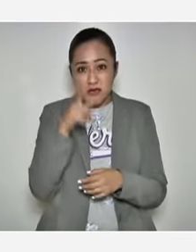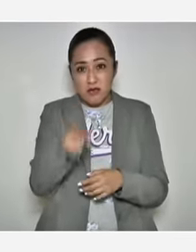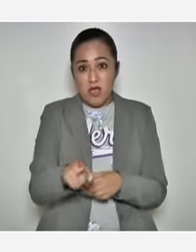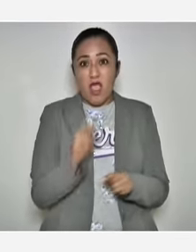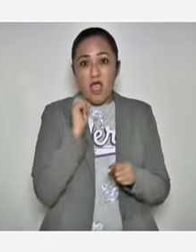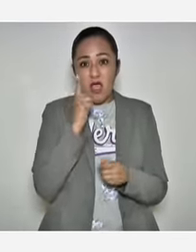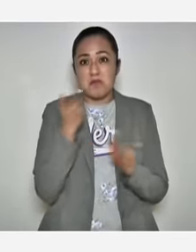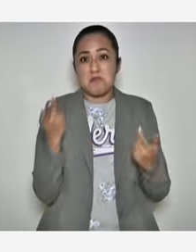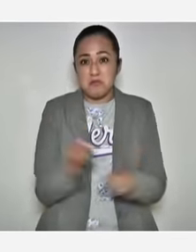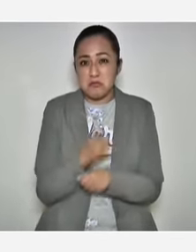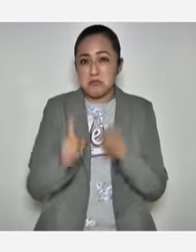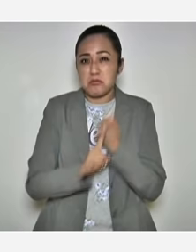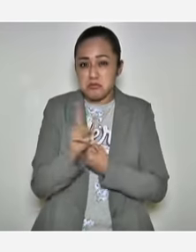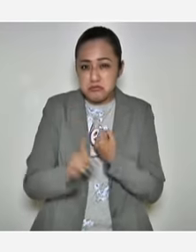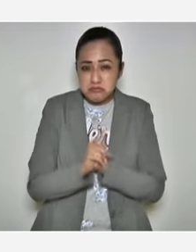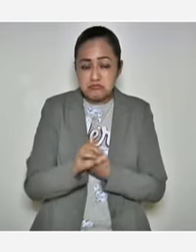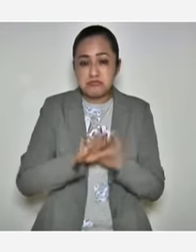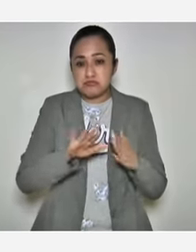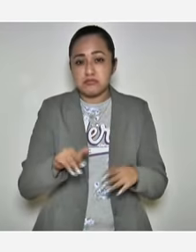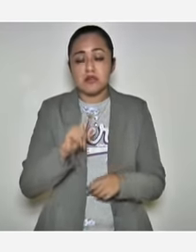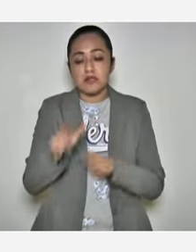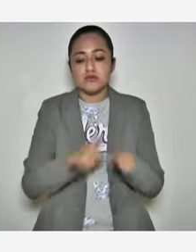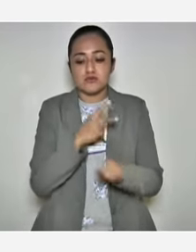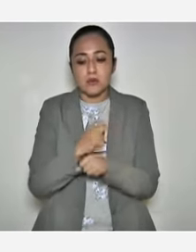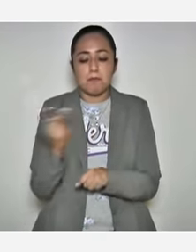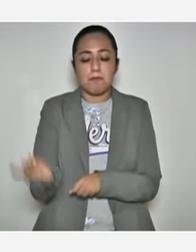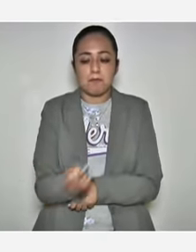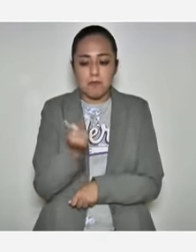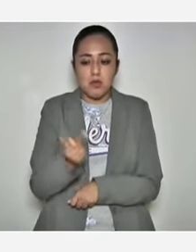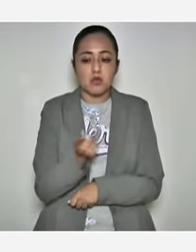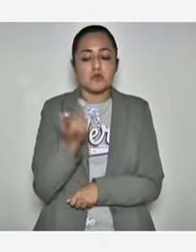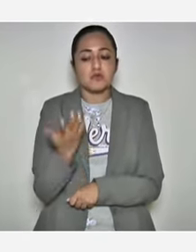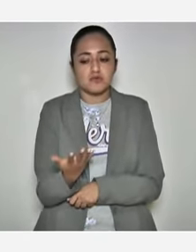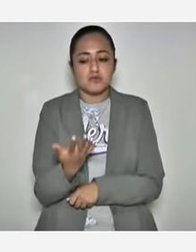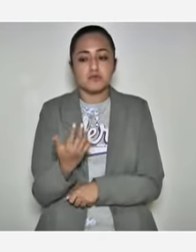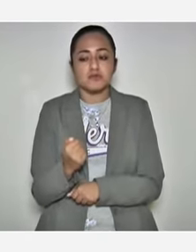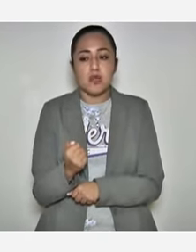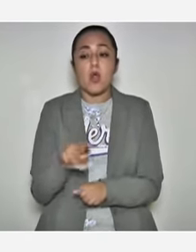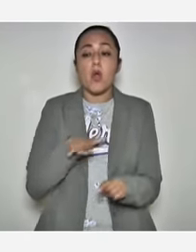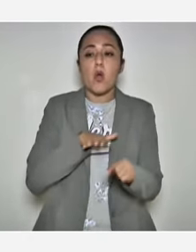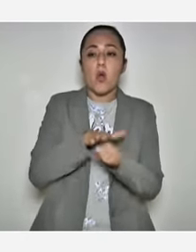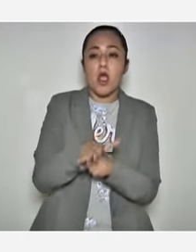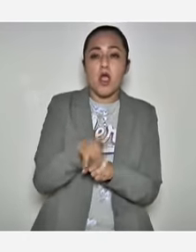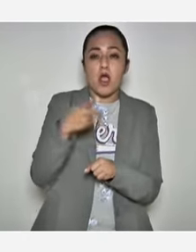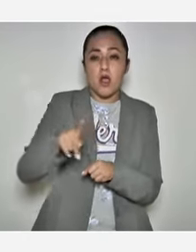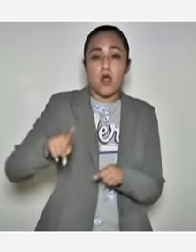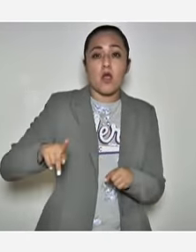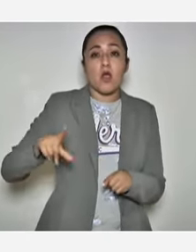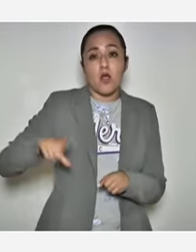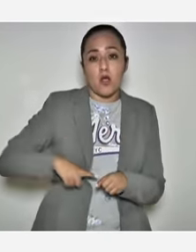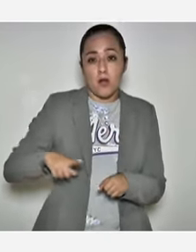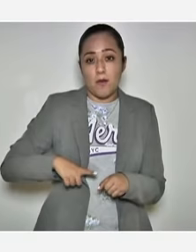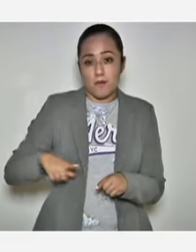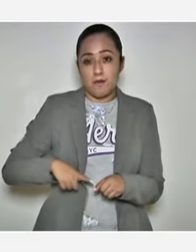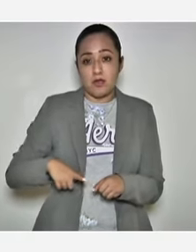sobre esta situación. Y también quisiera preguntarle, pues, ¿cuál es la postura del gobierno del Estado luego de que la Comisión Nacional